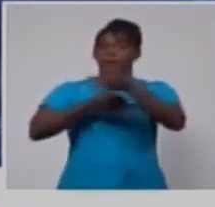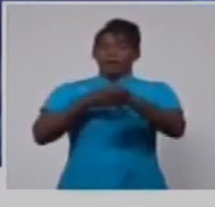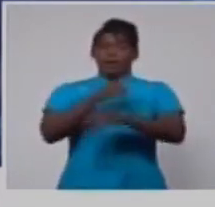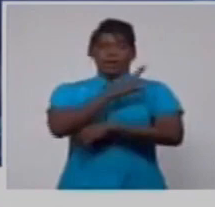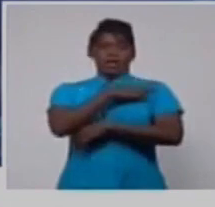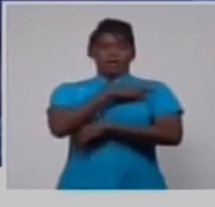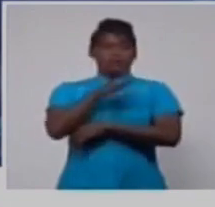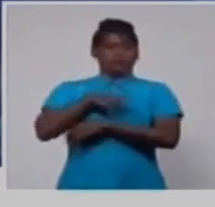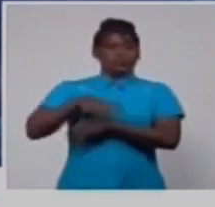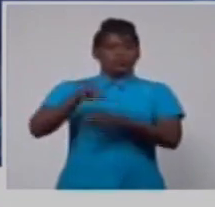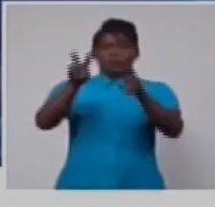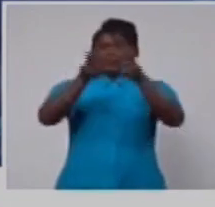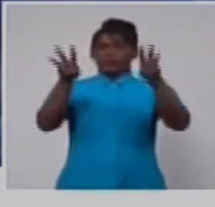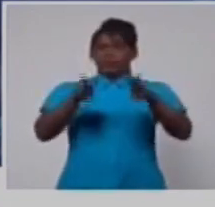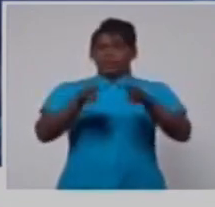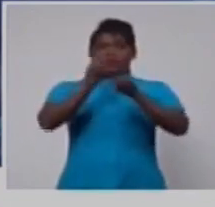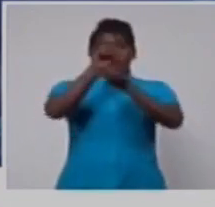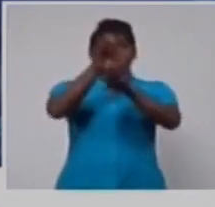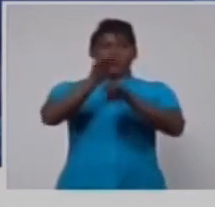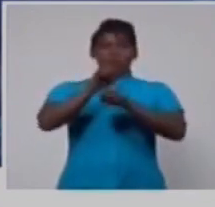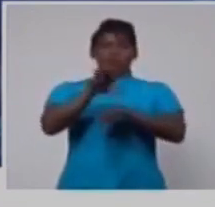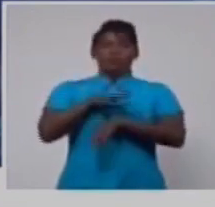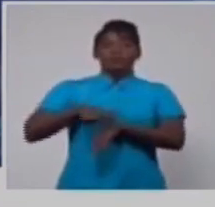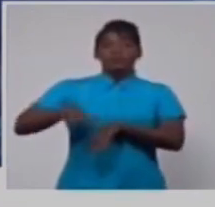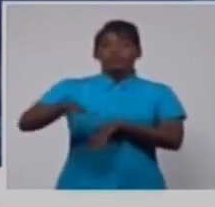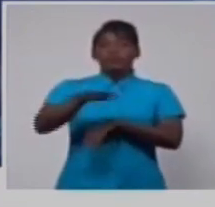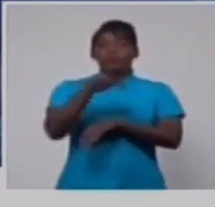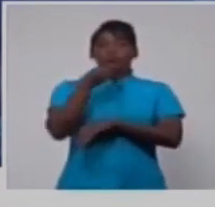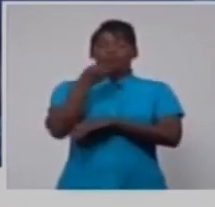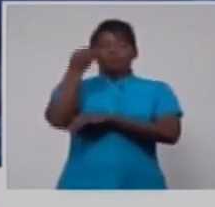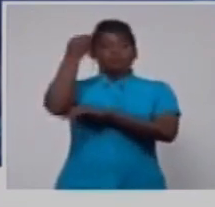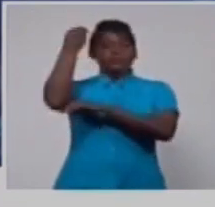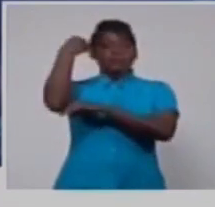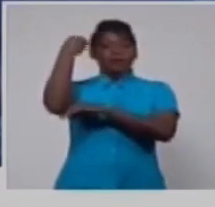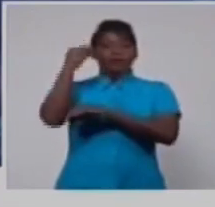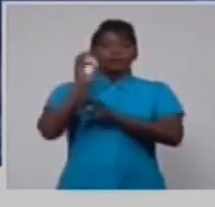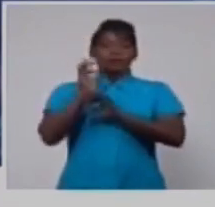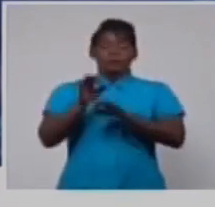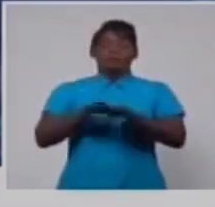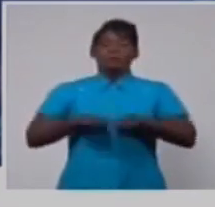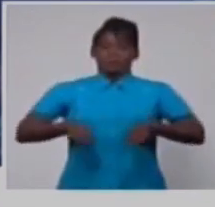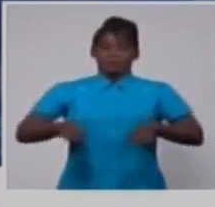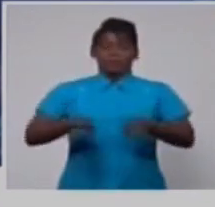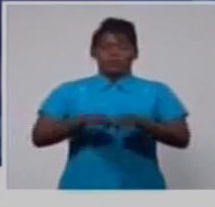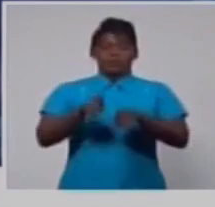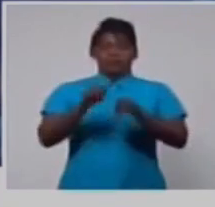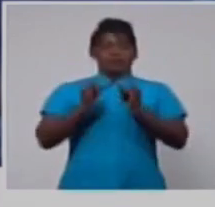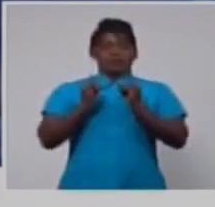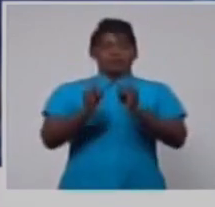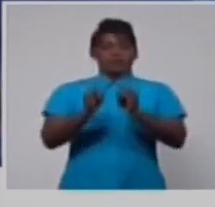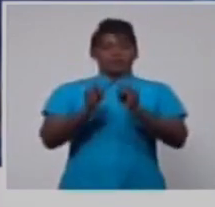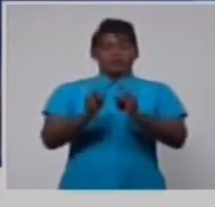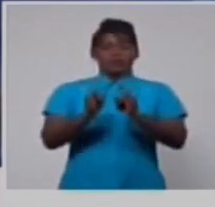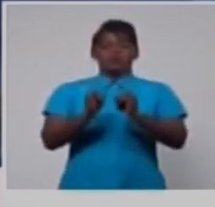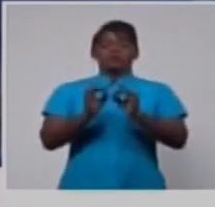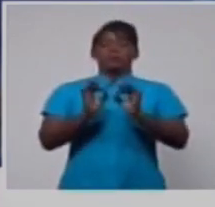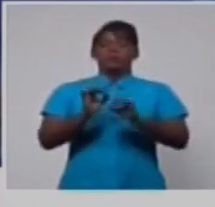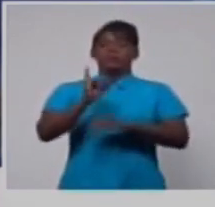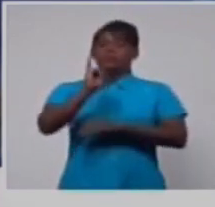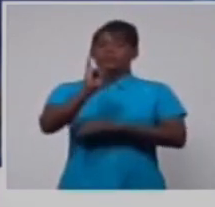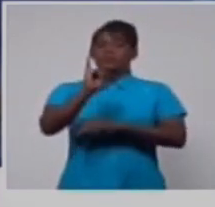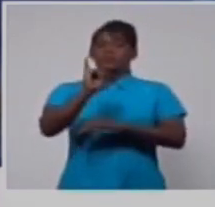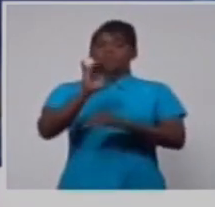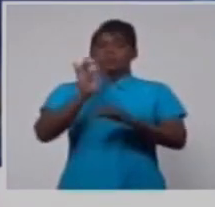las páginas de Facebook de Cuba Debate, la presidencia y la mesa redonda transmitirán en vivo este programa a las 6